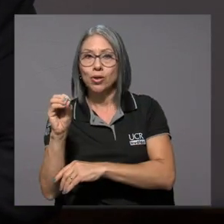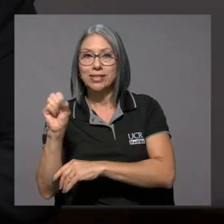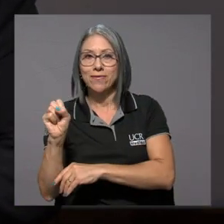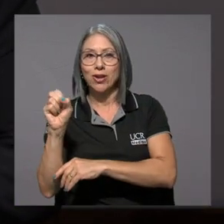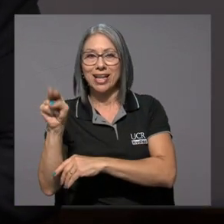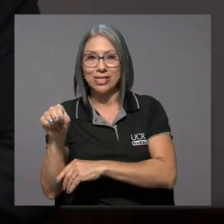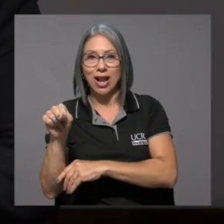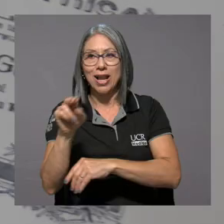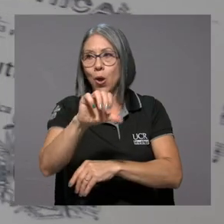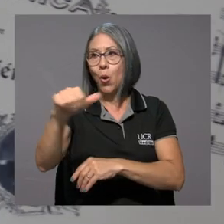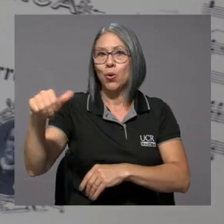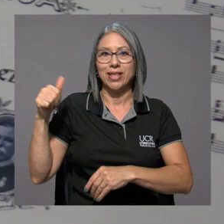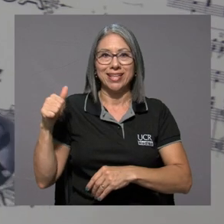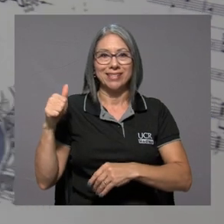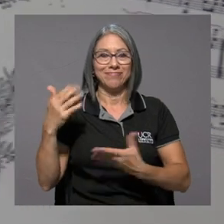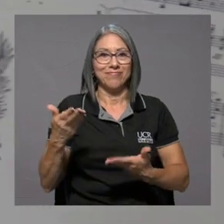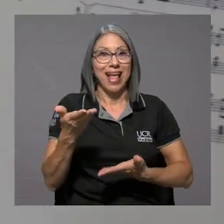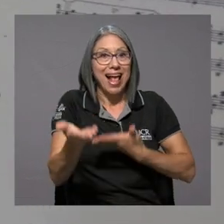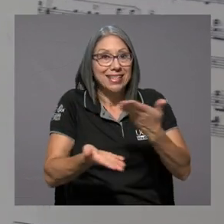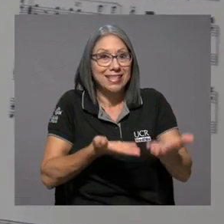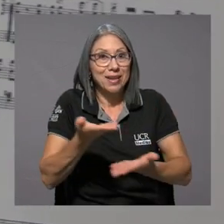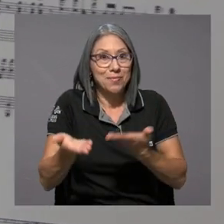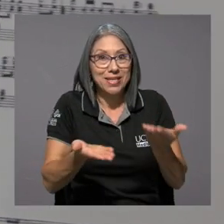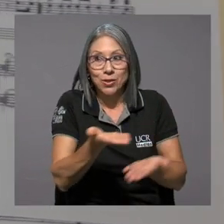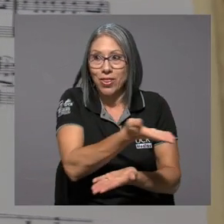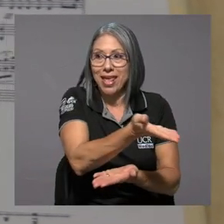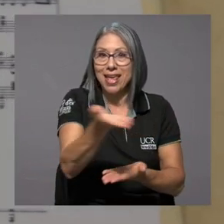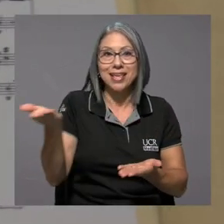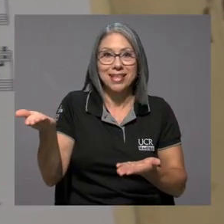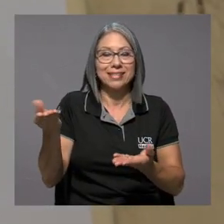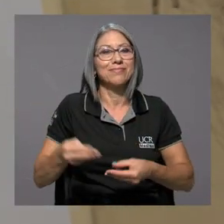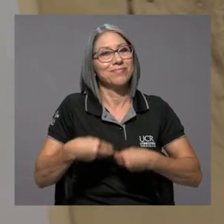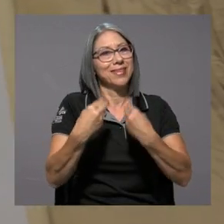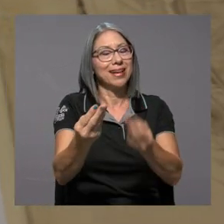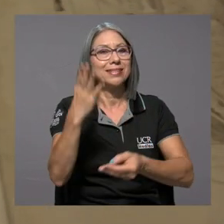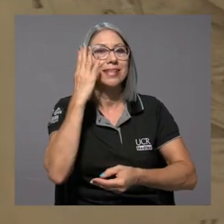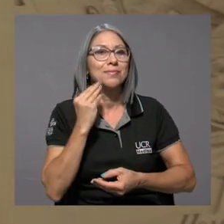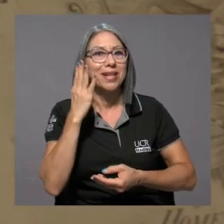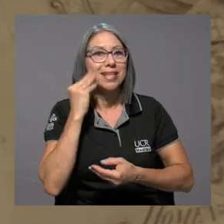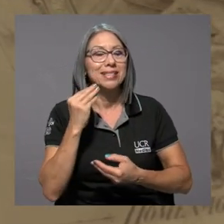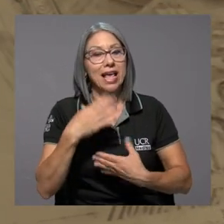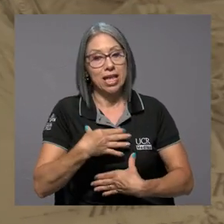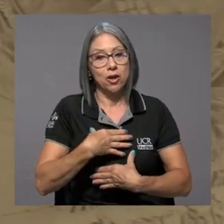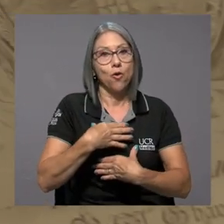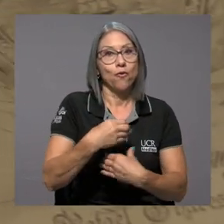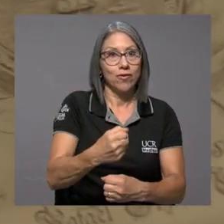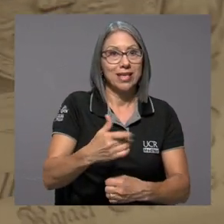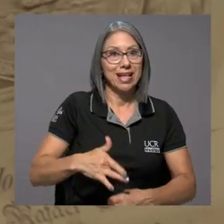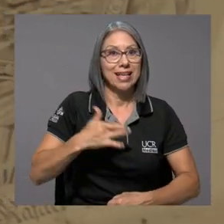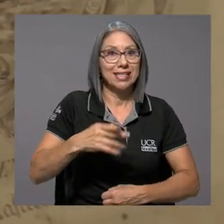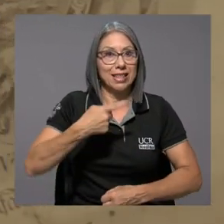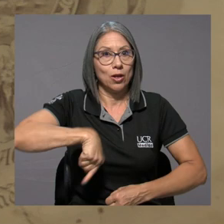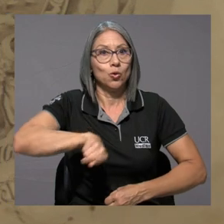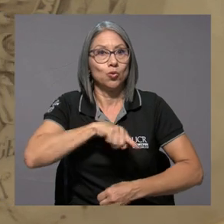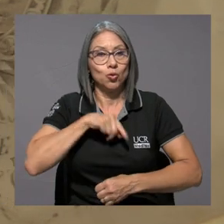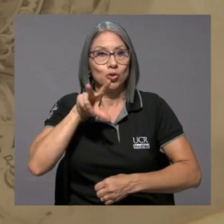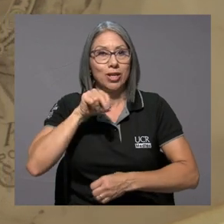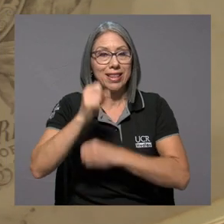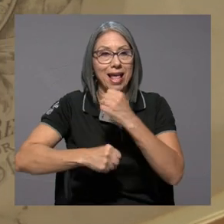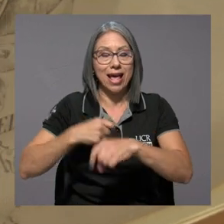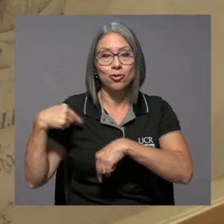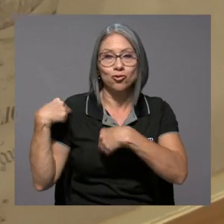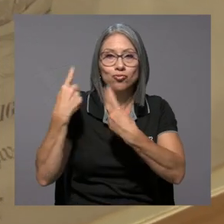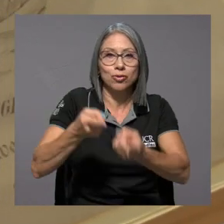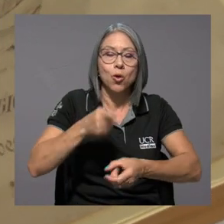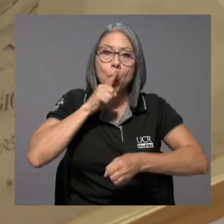y otras, poniendo al servicio de estas la experiencia y credibilidad de estos 30 años de compromiso con la